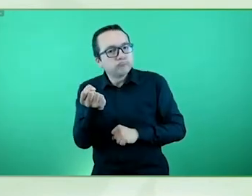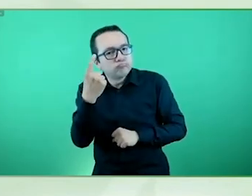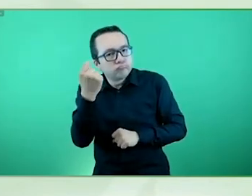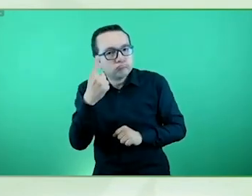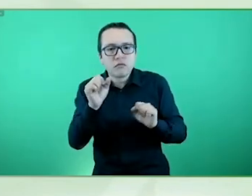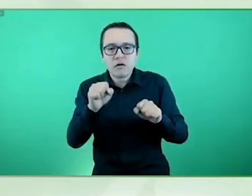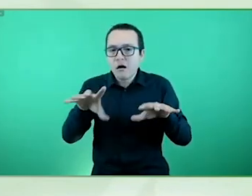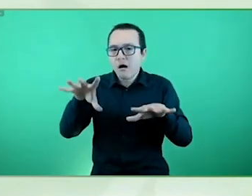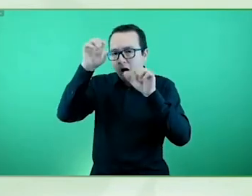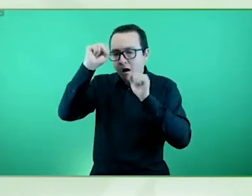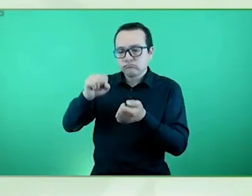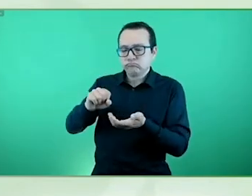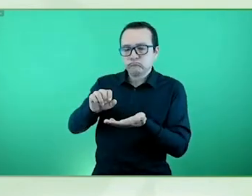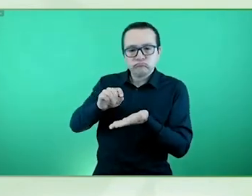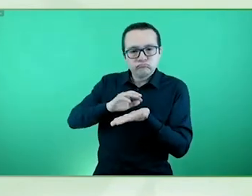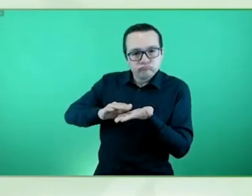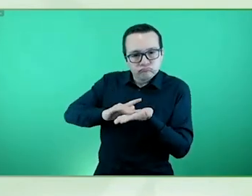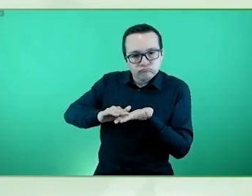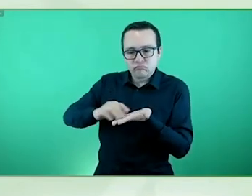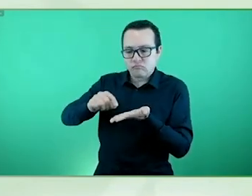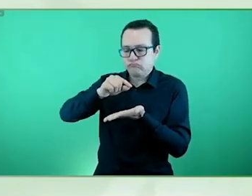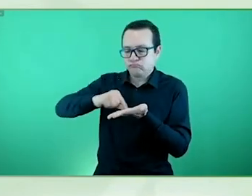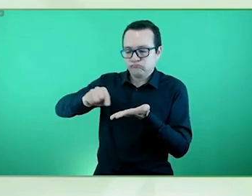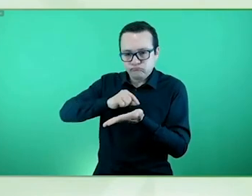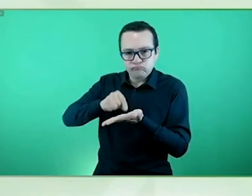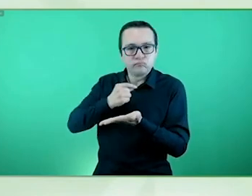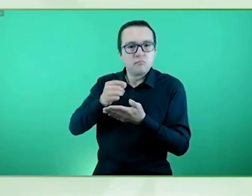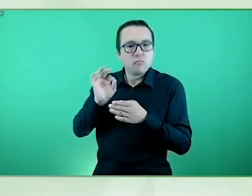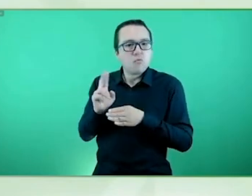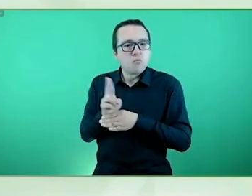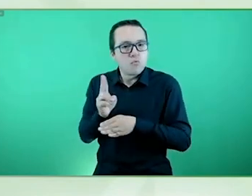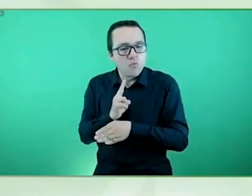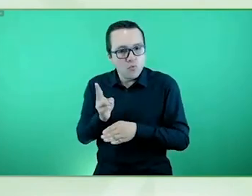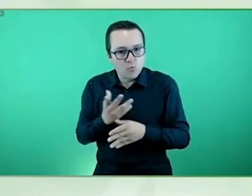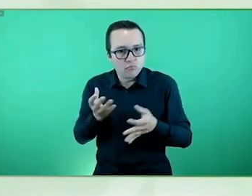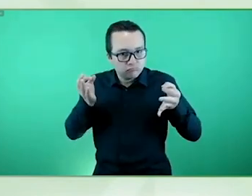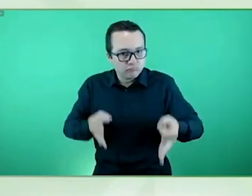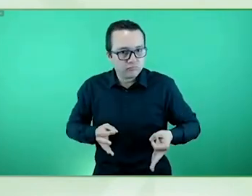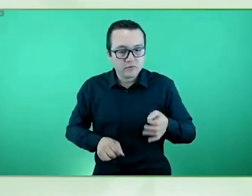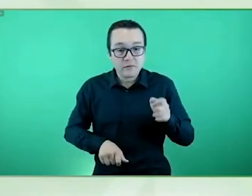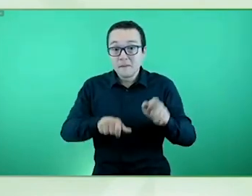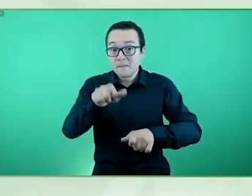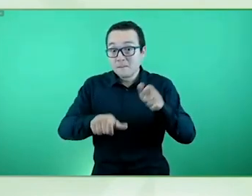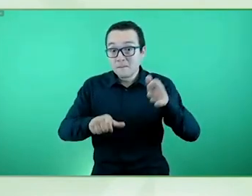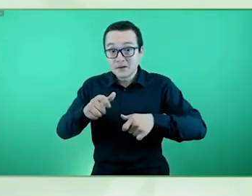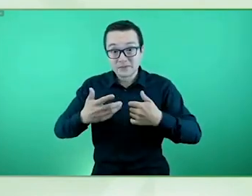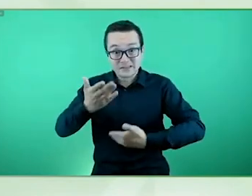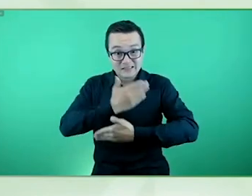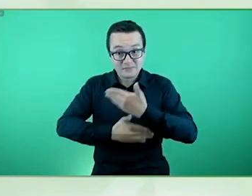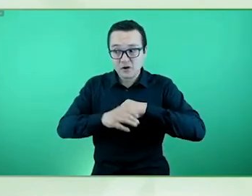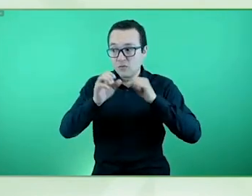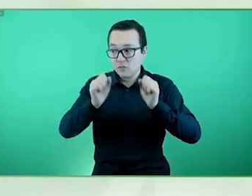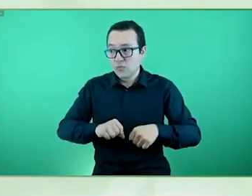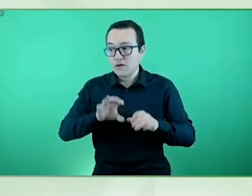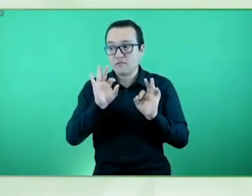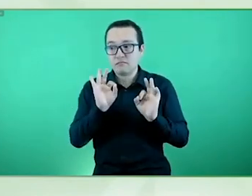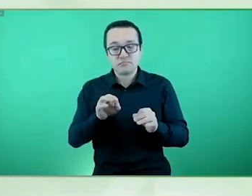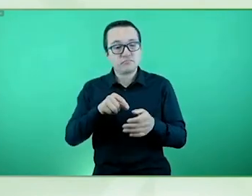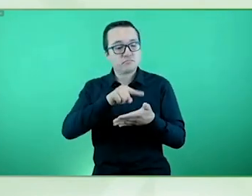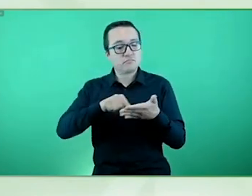protege el derecho de las personas con discapacidad a emitir su voto de manera secreta y sin